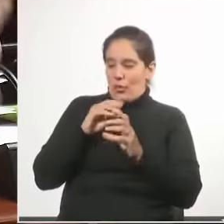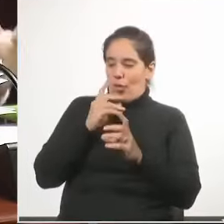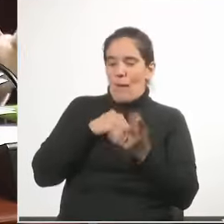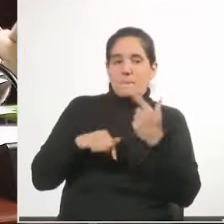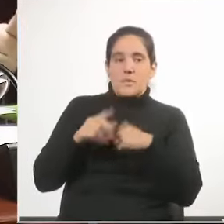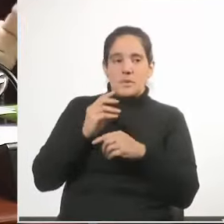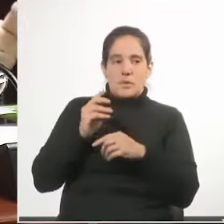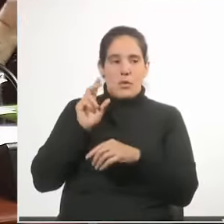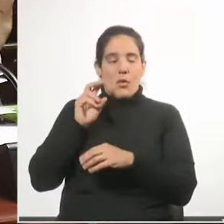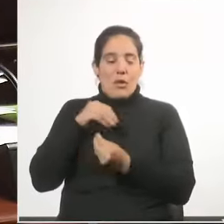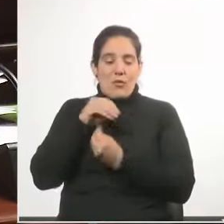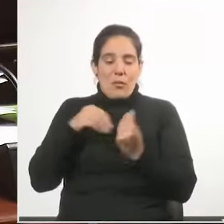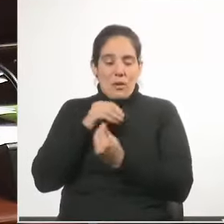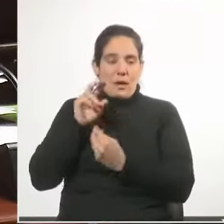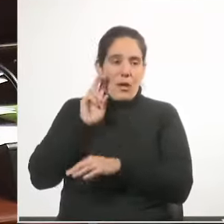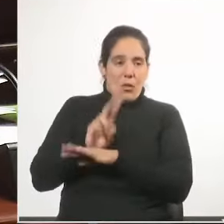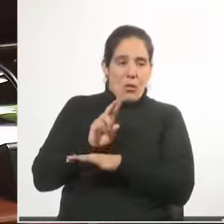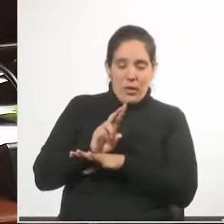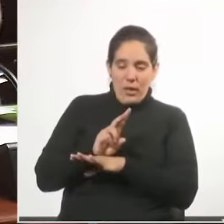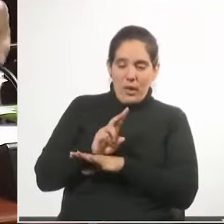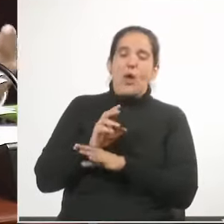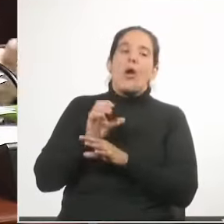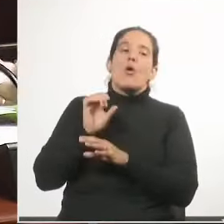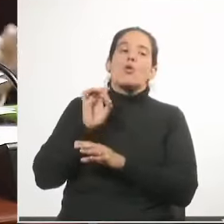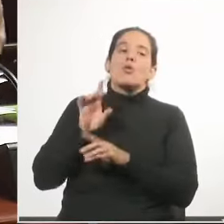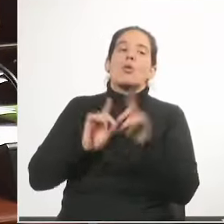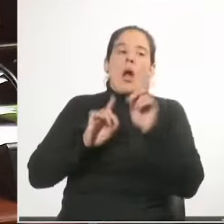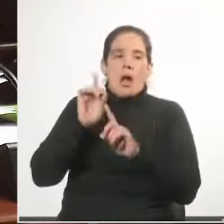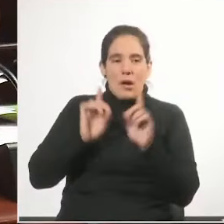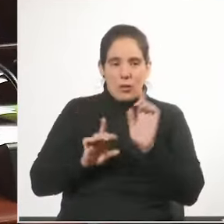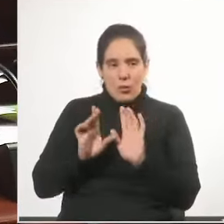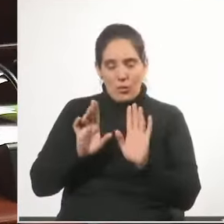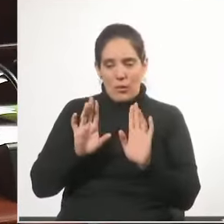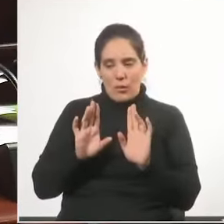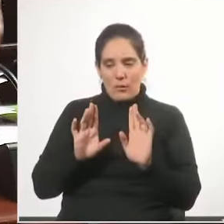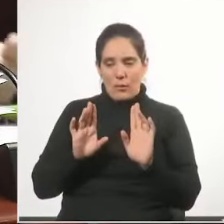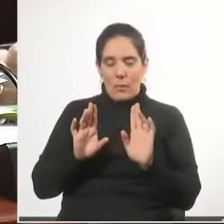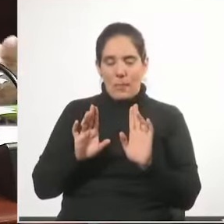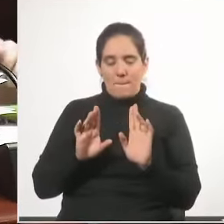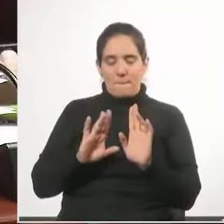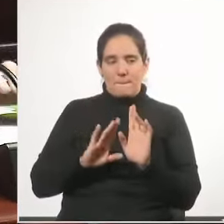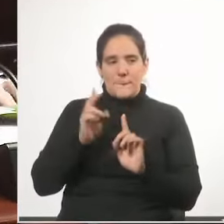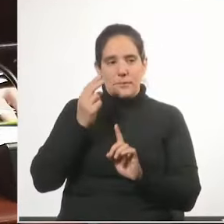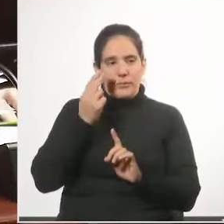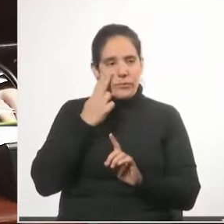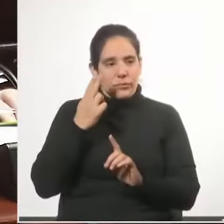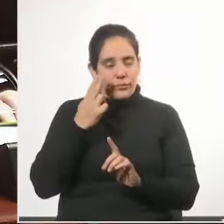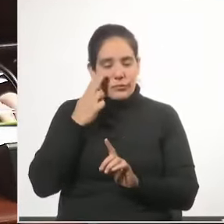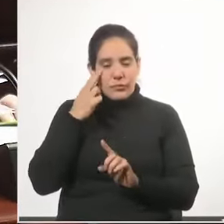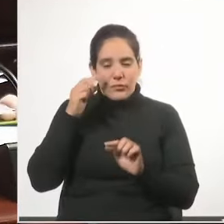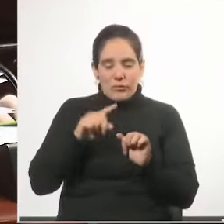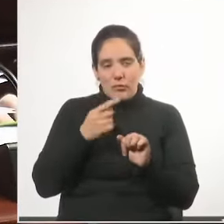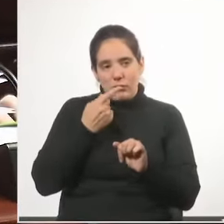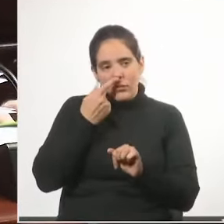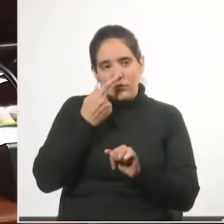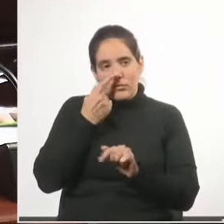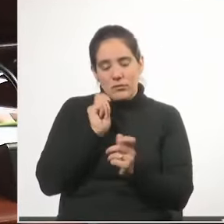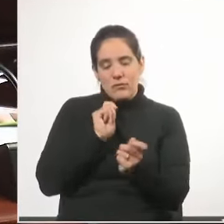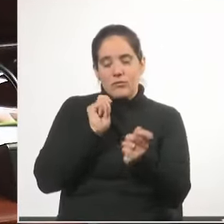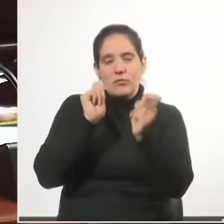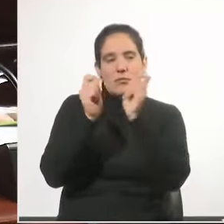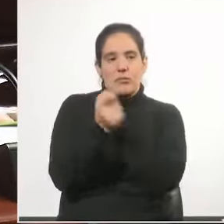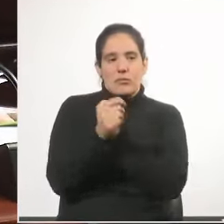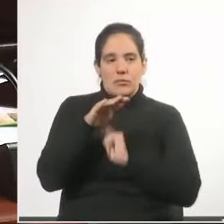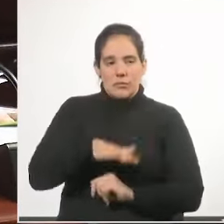superior de la familia. Solo en casos patológicos, que no es lo normal, este interés superior del niño